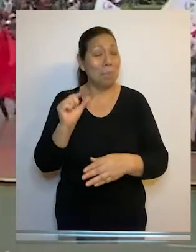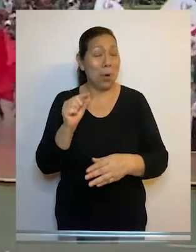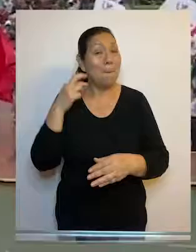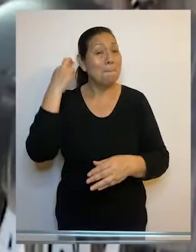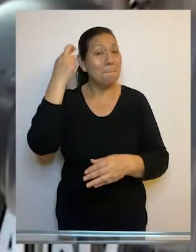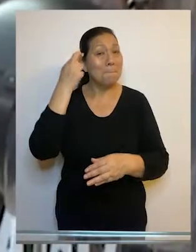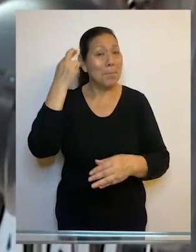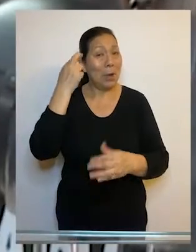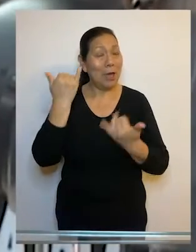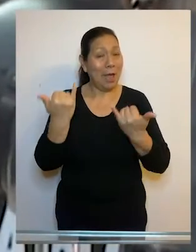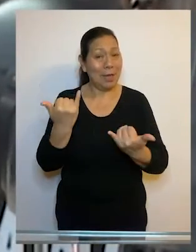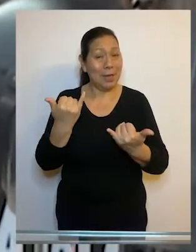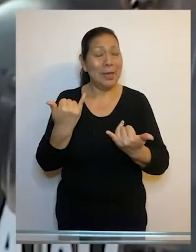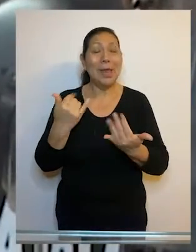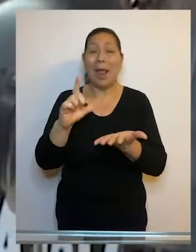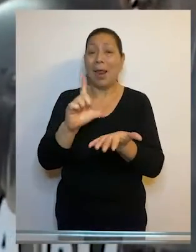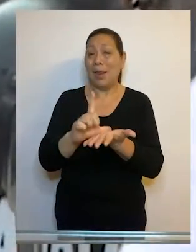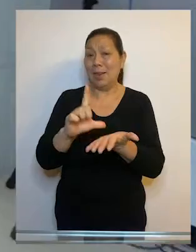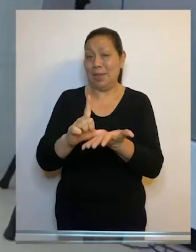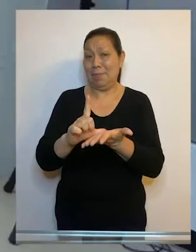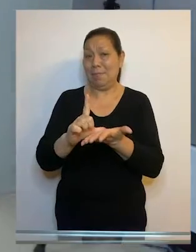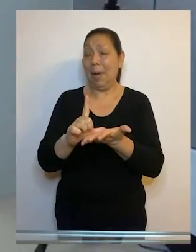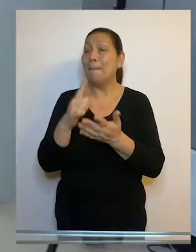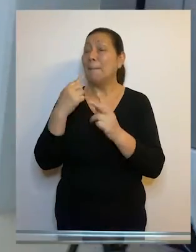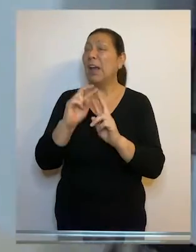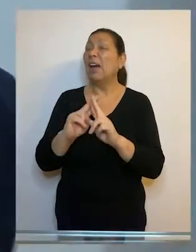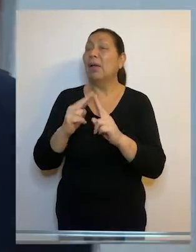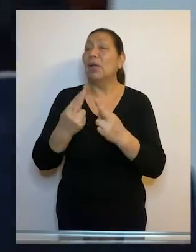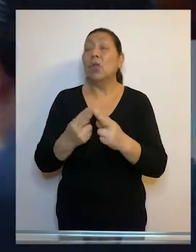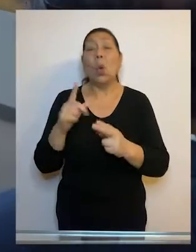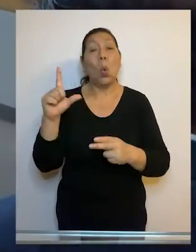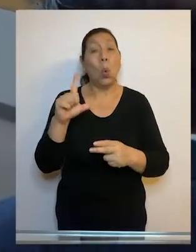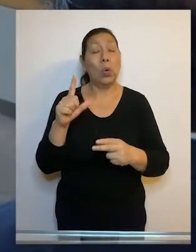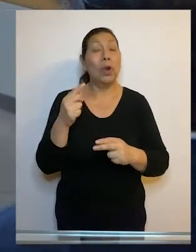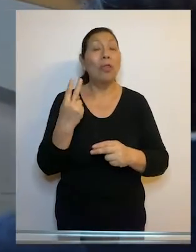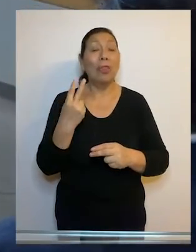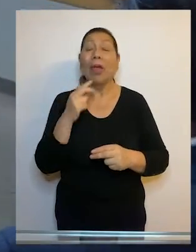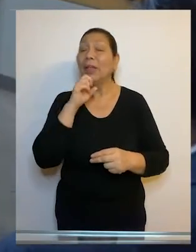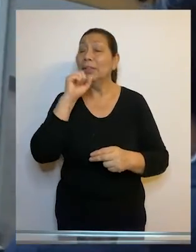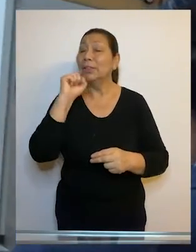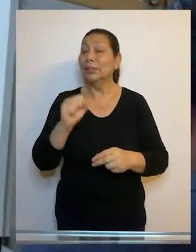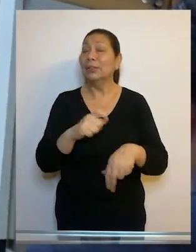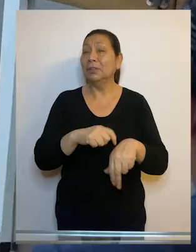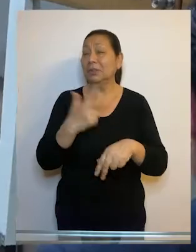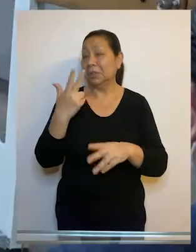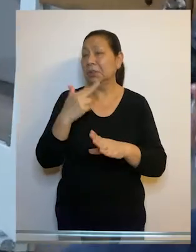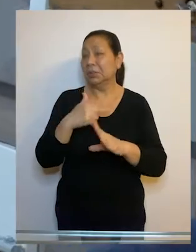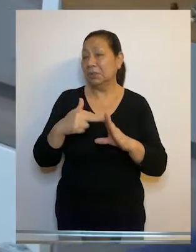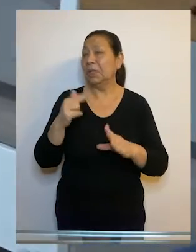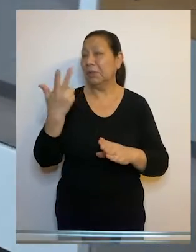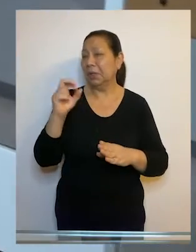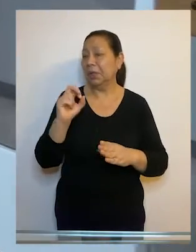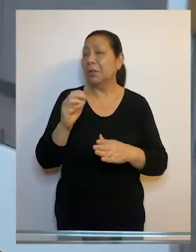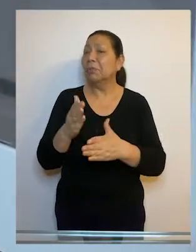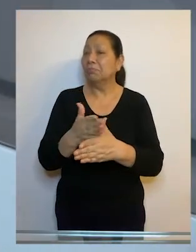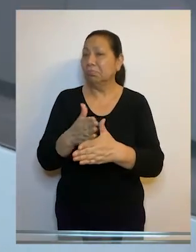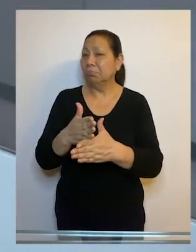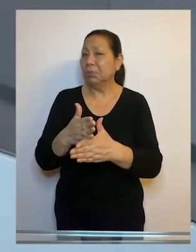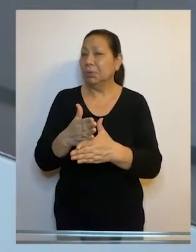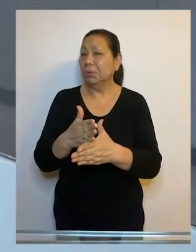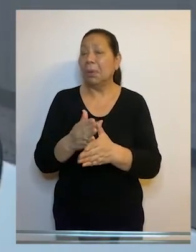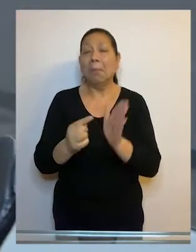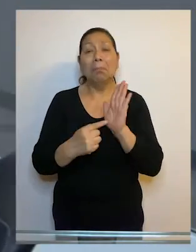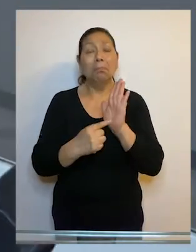acontecimientos políticos ocurridos en la capital. La cita se realizó el lunes 2 de diciembre a las 3 y 30 de la tarde y